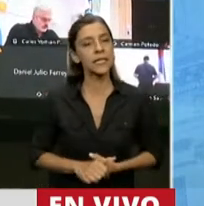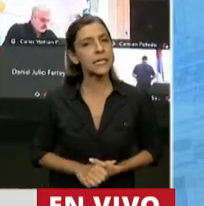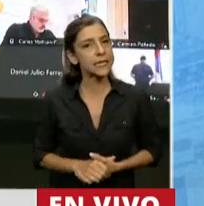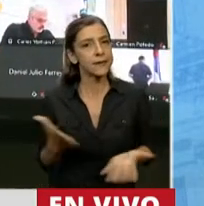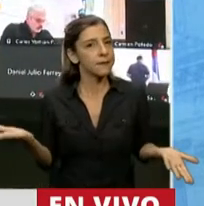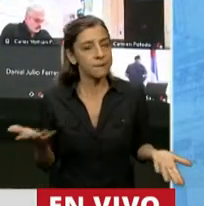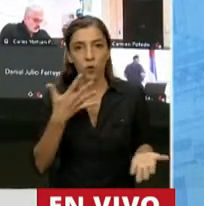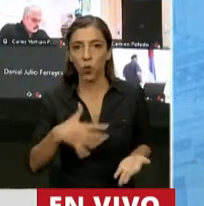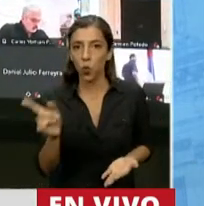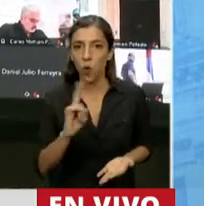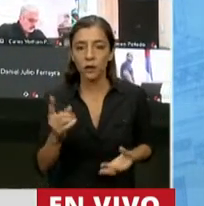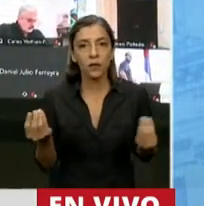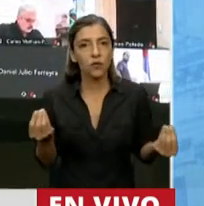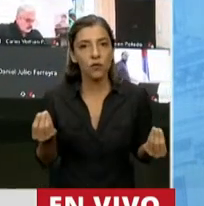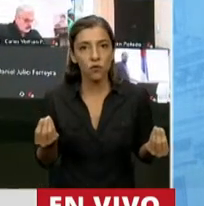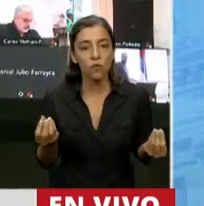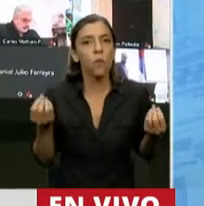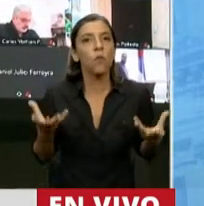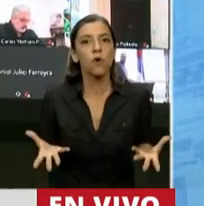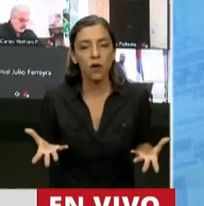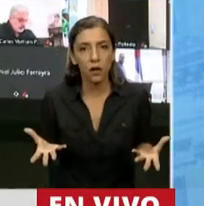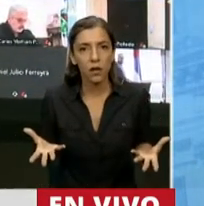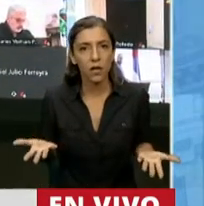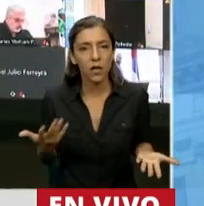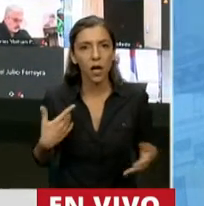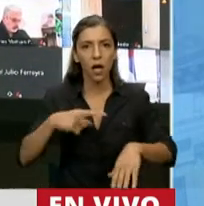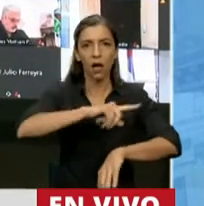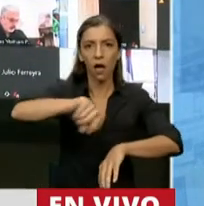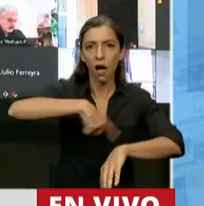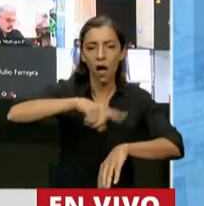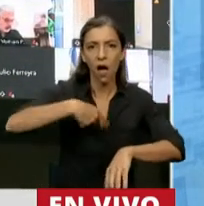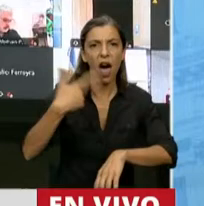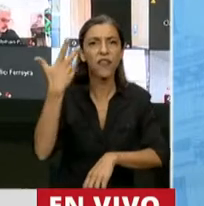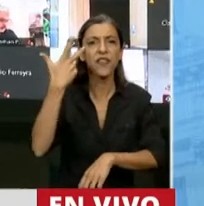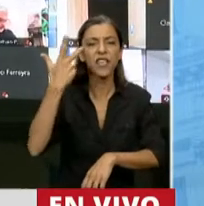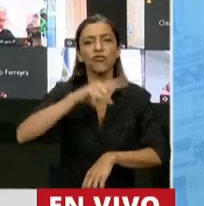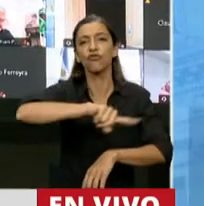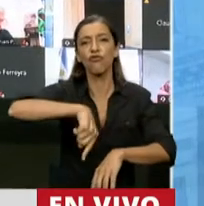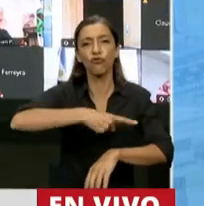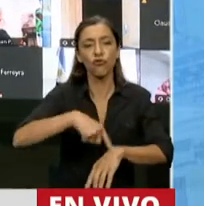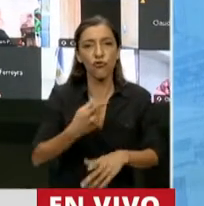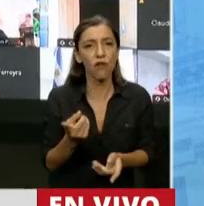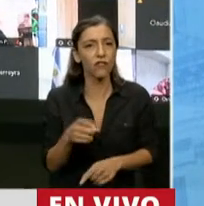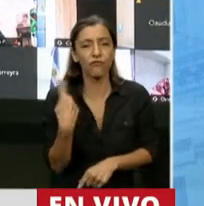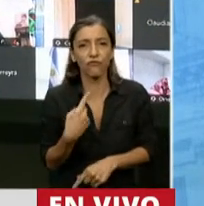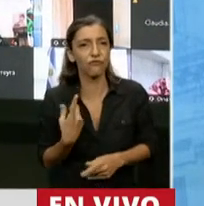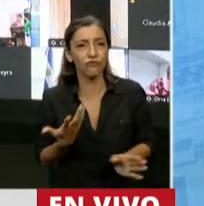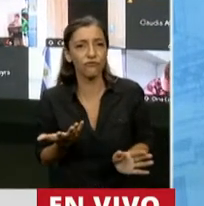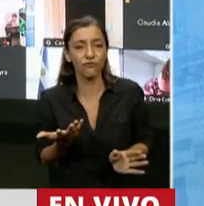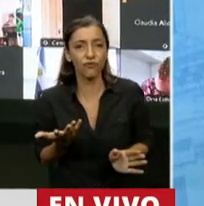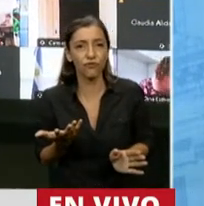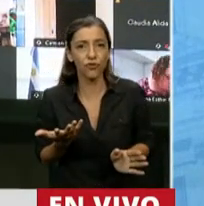no entiendo por qué, habiendo pasado 18 horas, todavía no pudimos ver